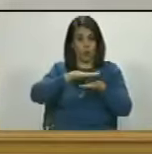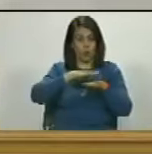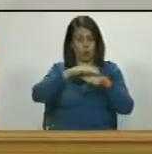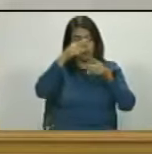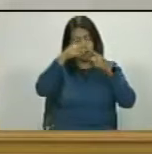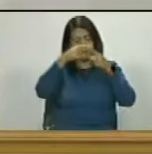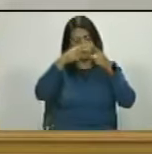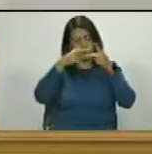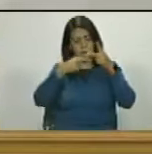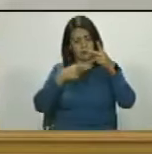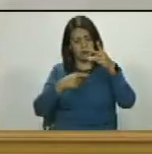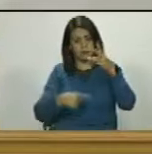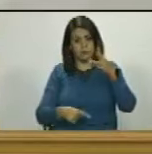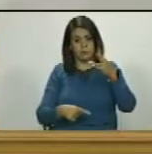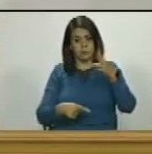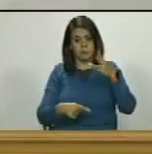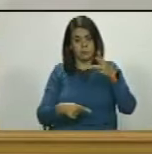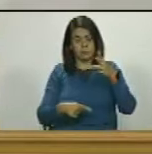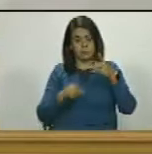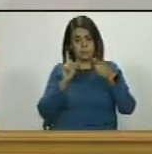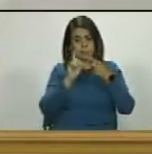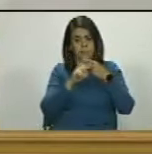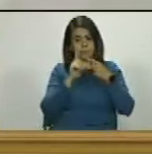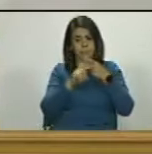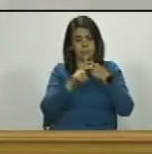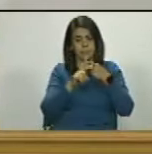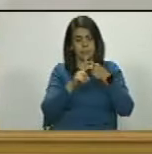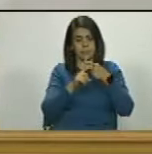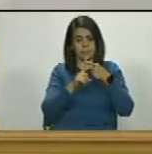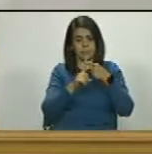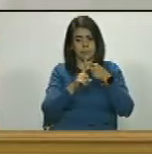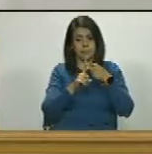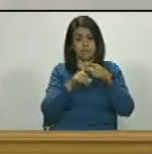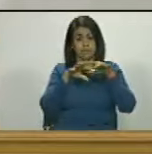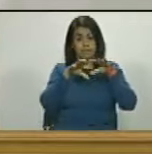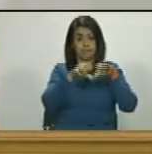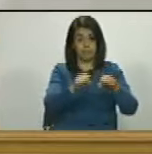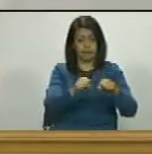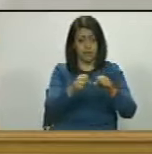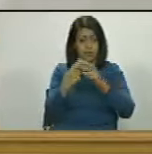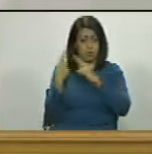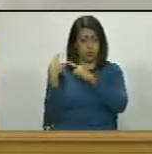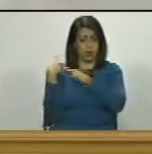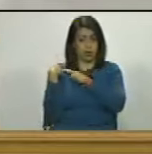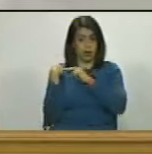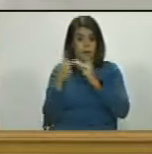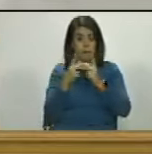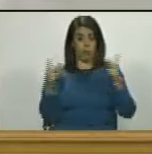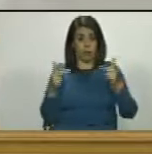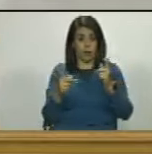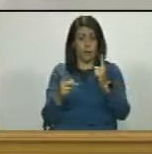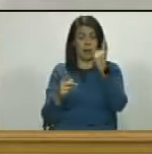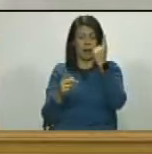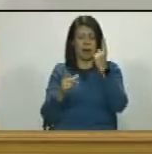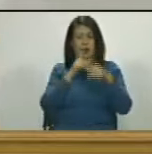están cometiendo es usurpar un cargo público primer delito